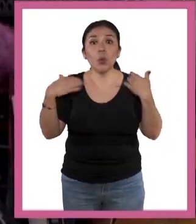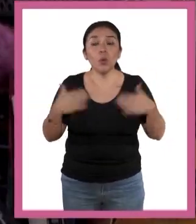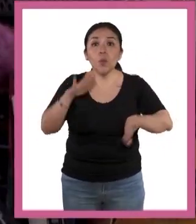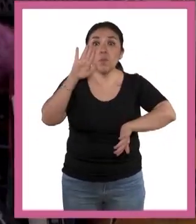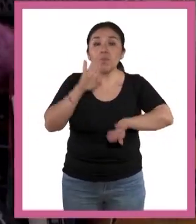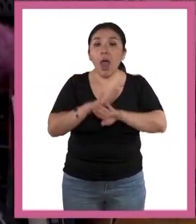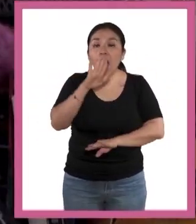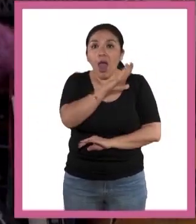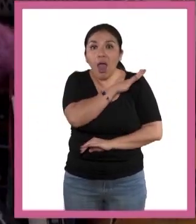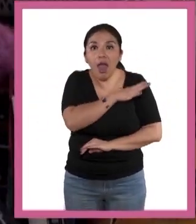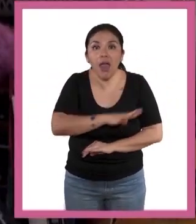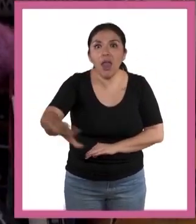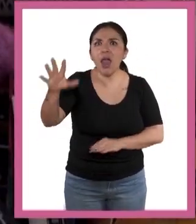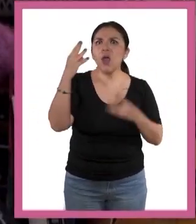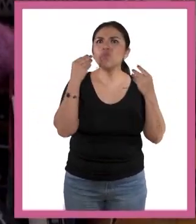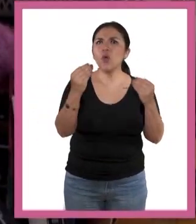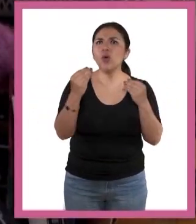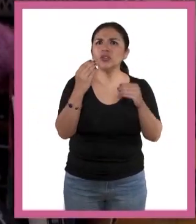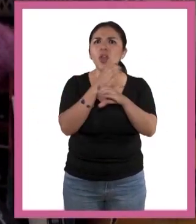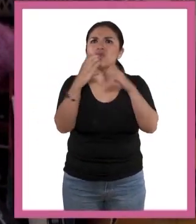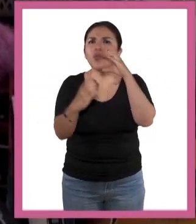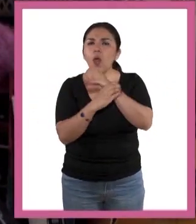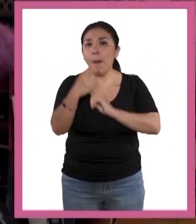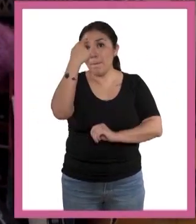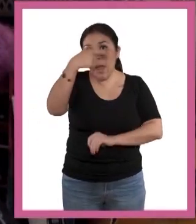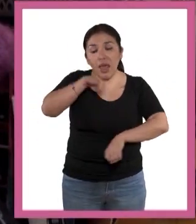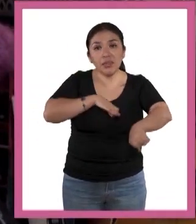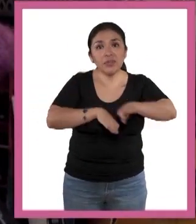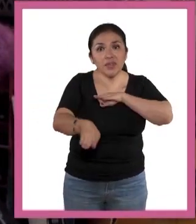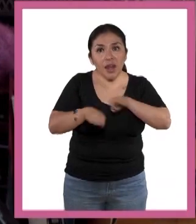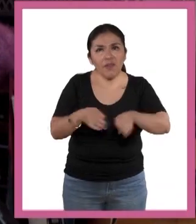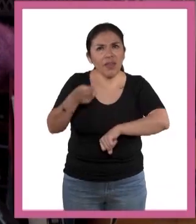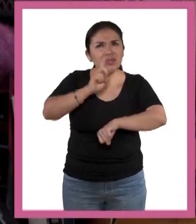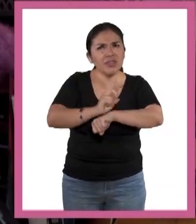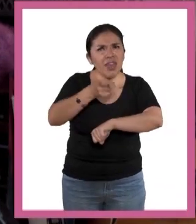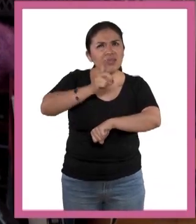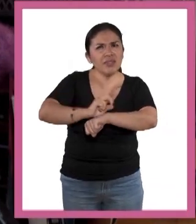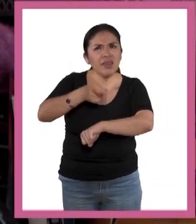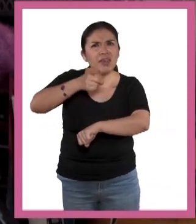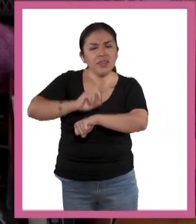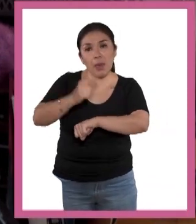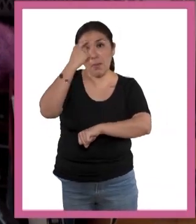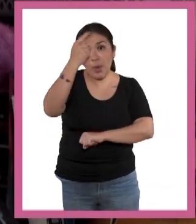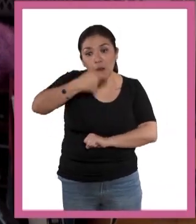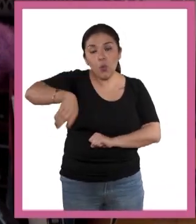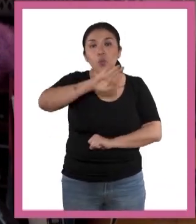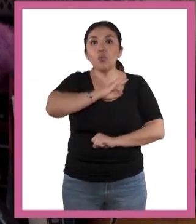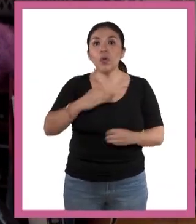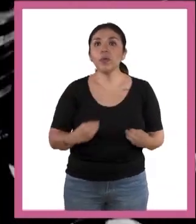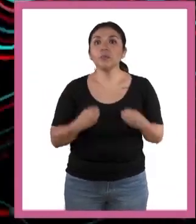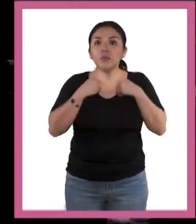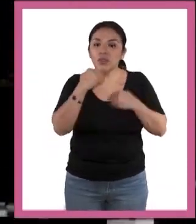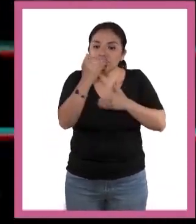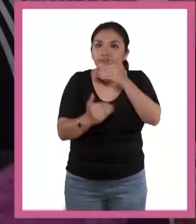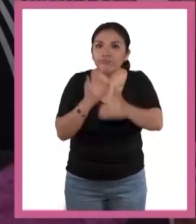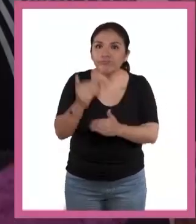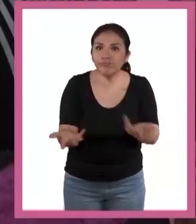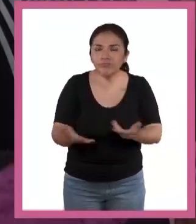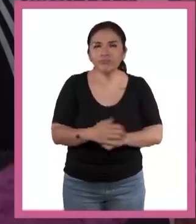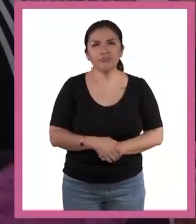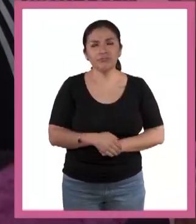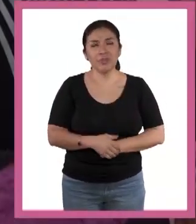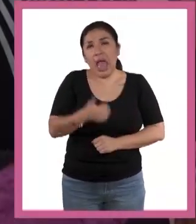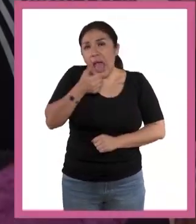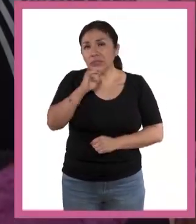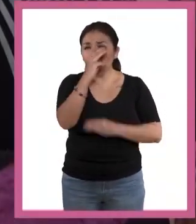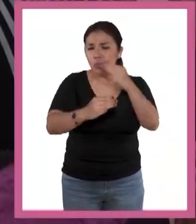impresionante la cantidad de cosas en las que trabajamos diariamente para que podamos vivir y desarrollar. En